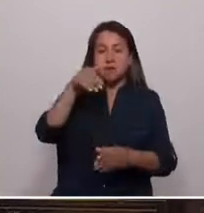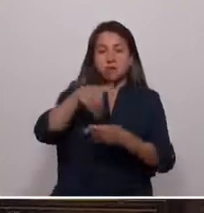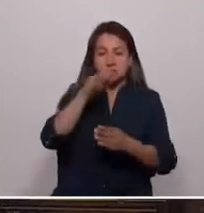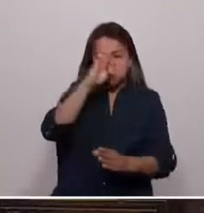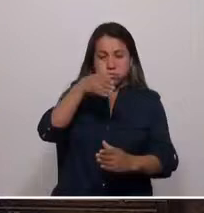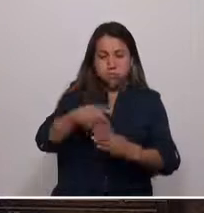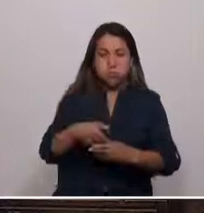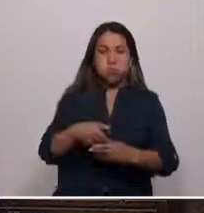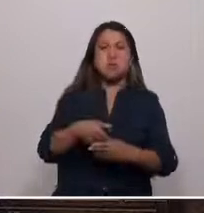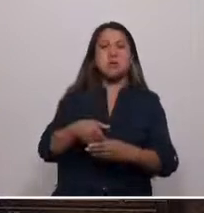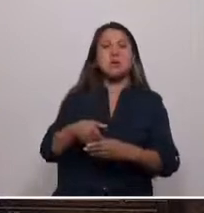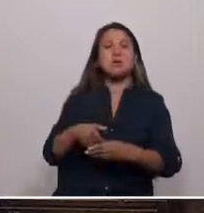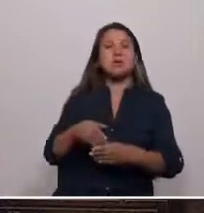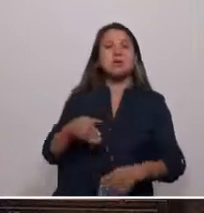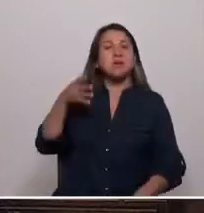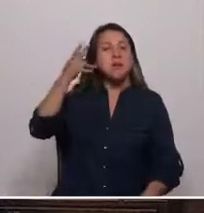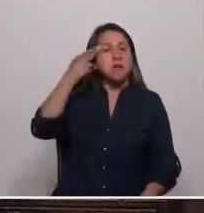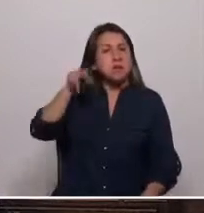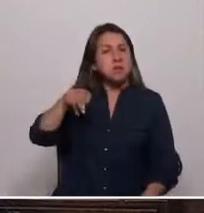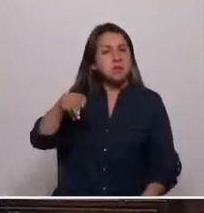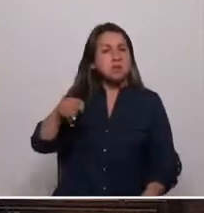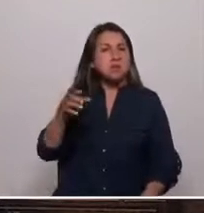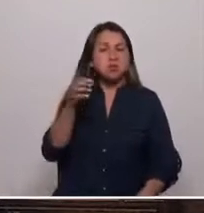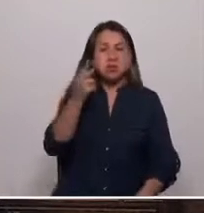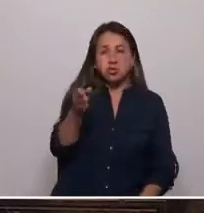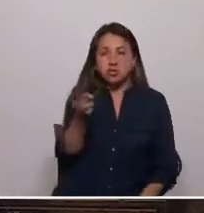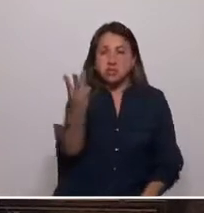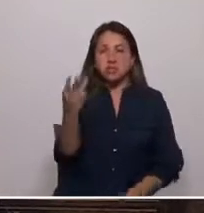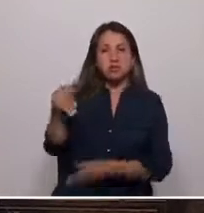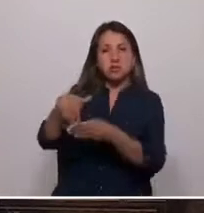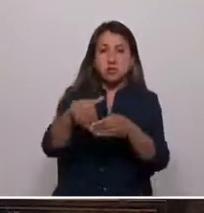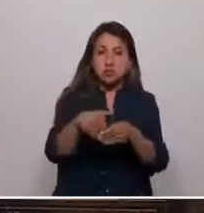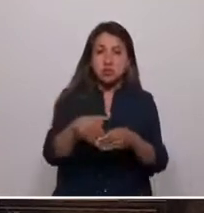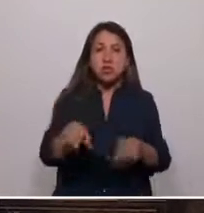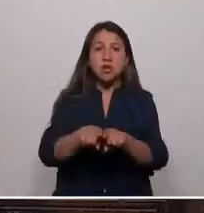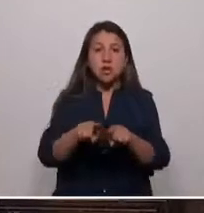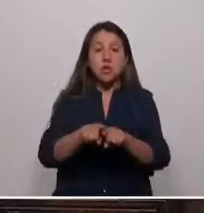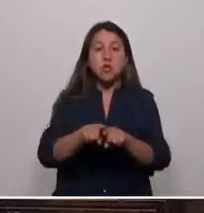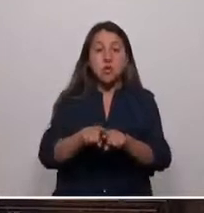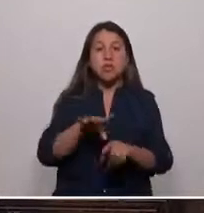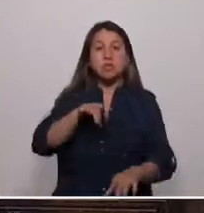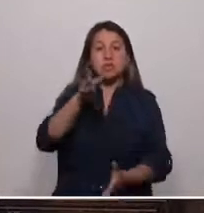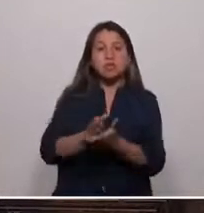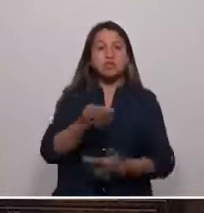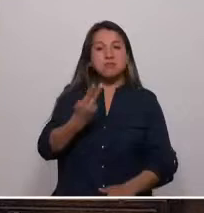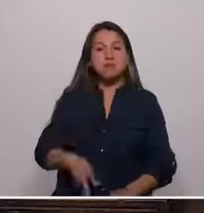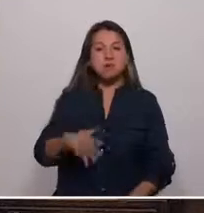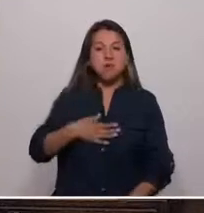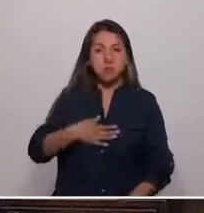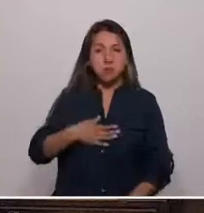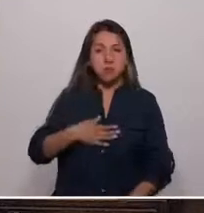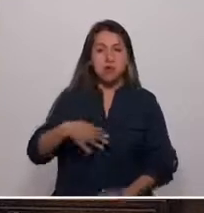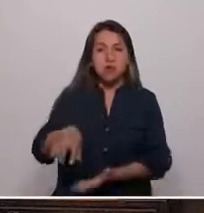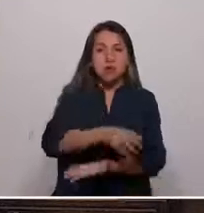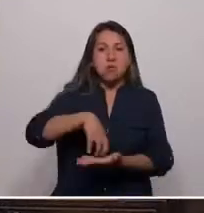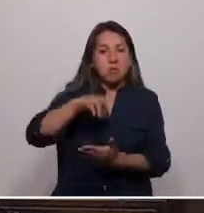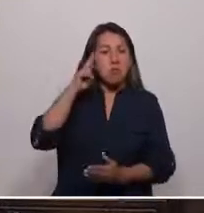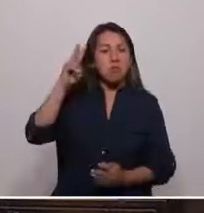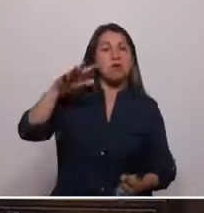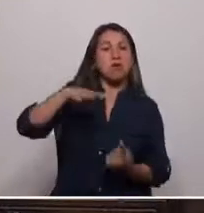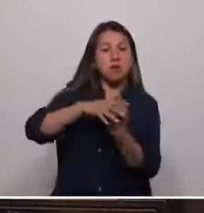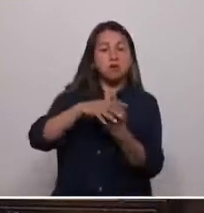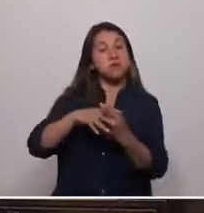el negacionismo, el cuestionamiento al quórum de dos tercios, así como la autodeterminación de poder originario, son elocuentes.